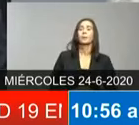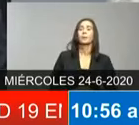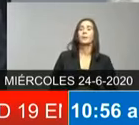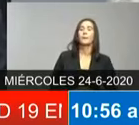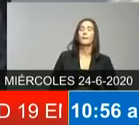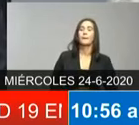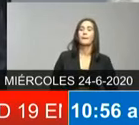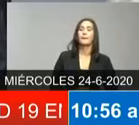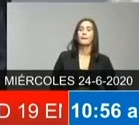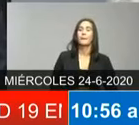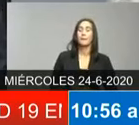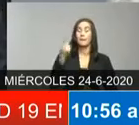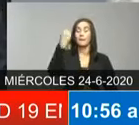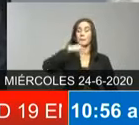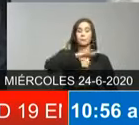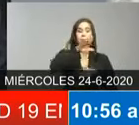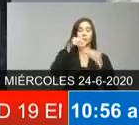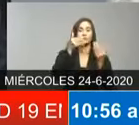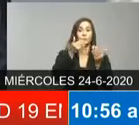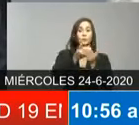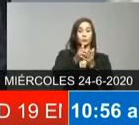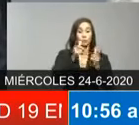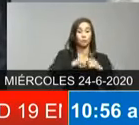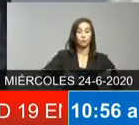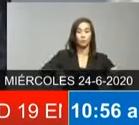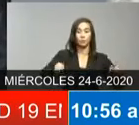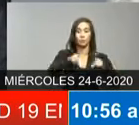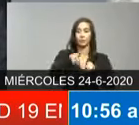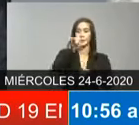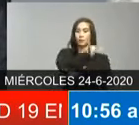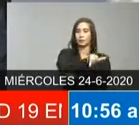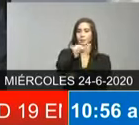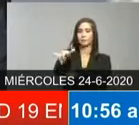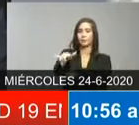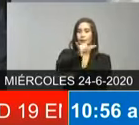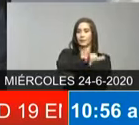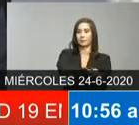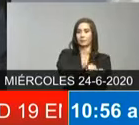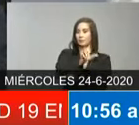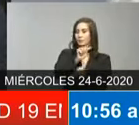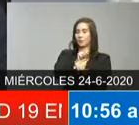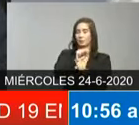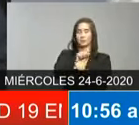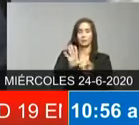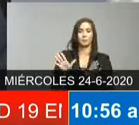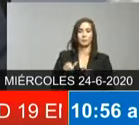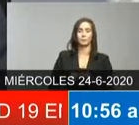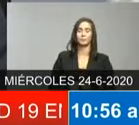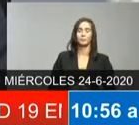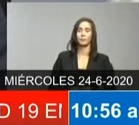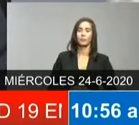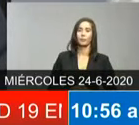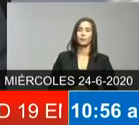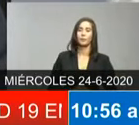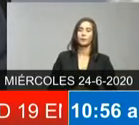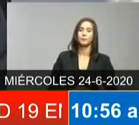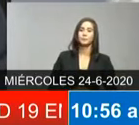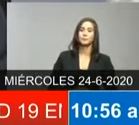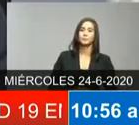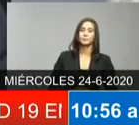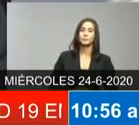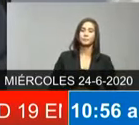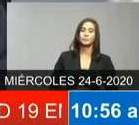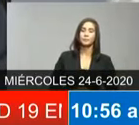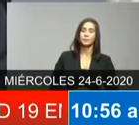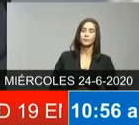pero hay exactamente una misma intervención en todos lados lo que queremos es que